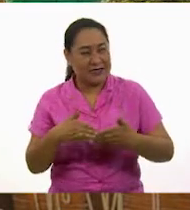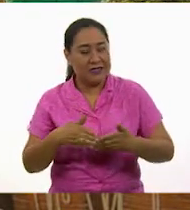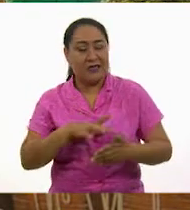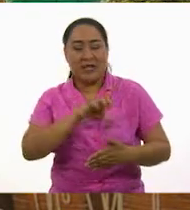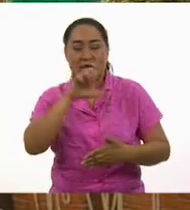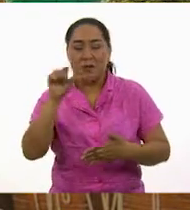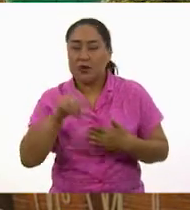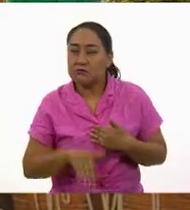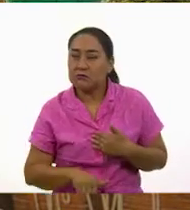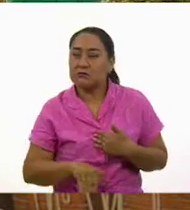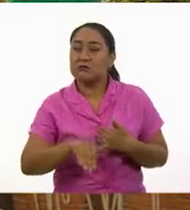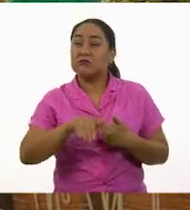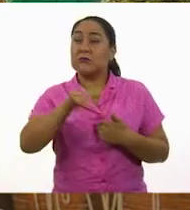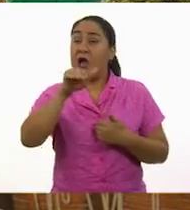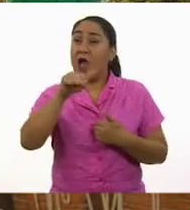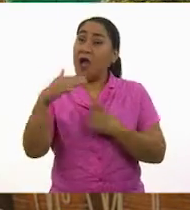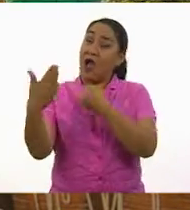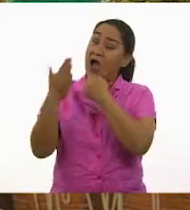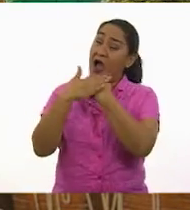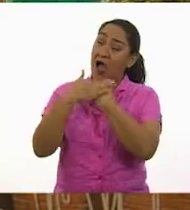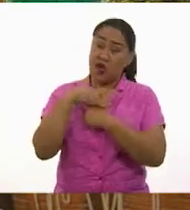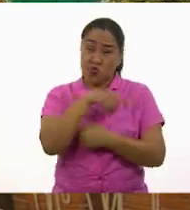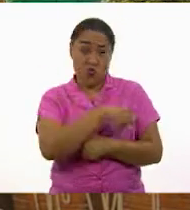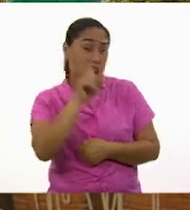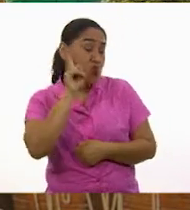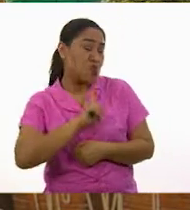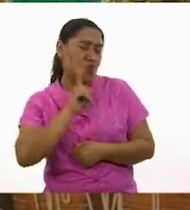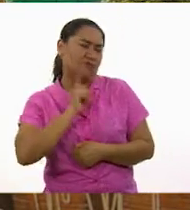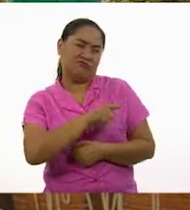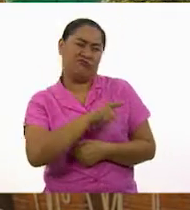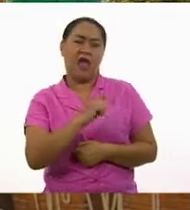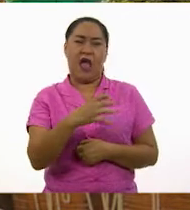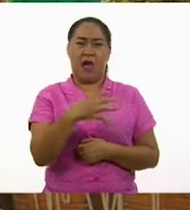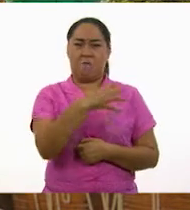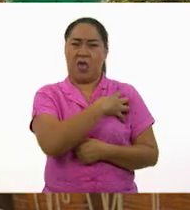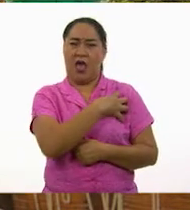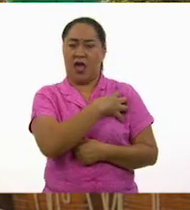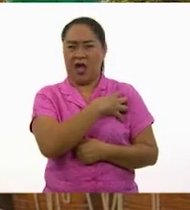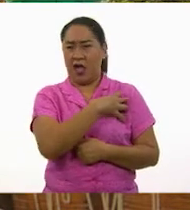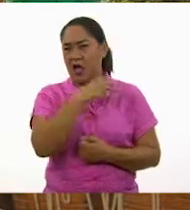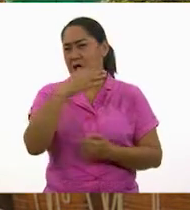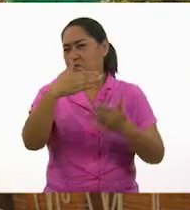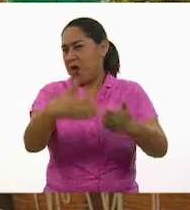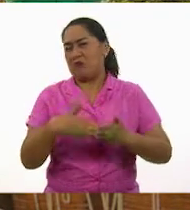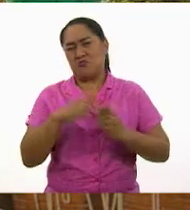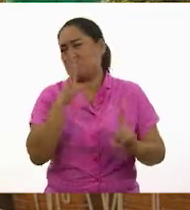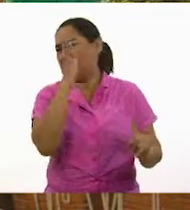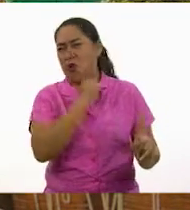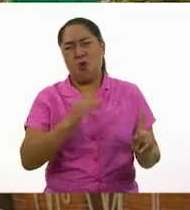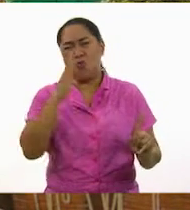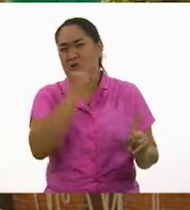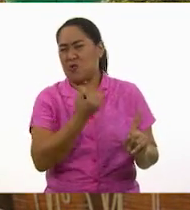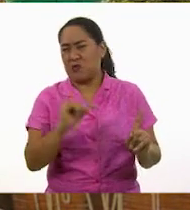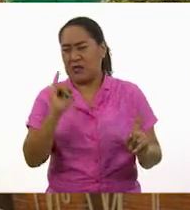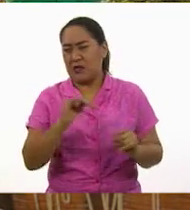me decían que por ser mujer, nunca iba a poder ser capitán de un barco. Eso solo hizo que me dieran